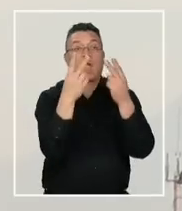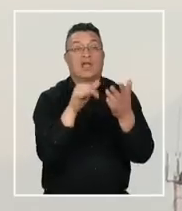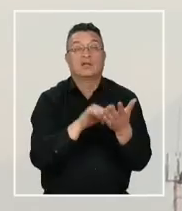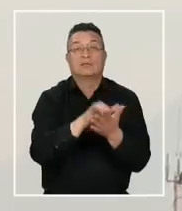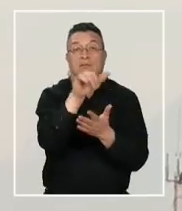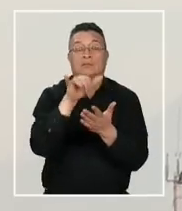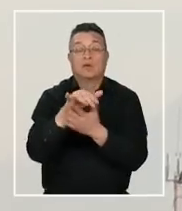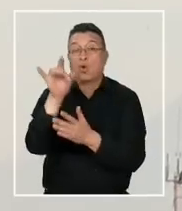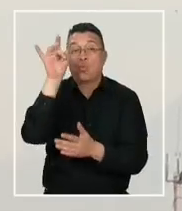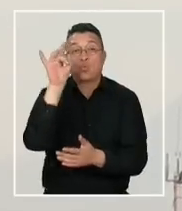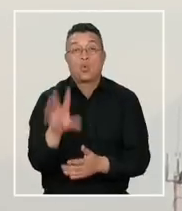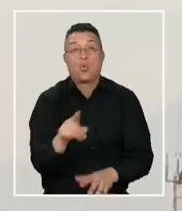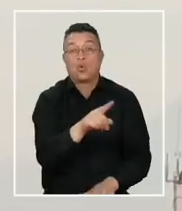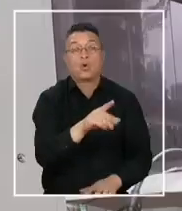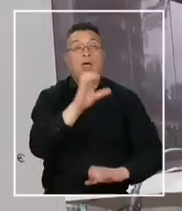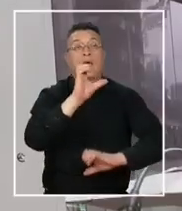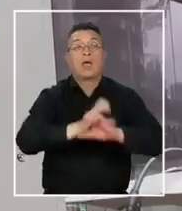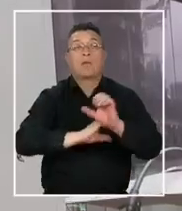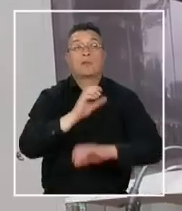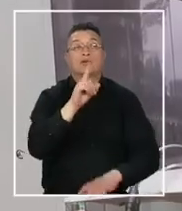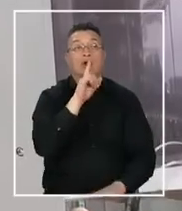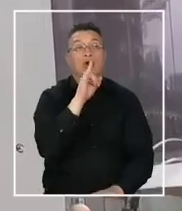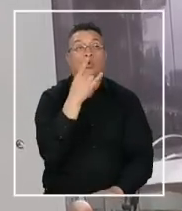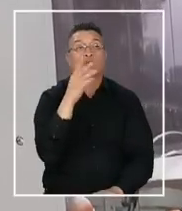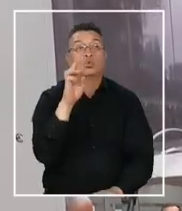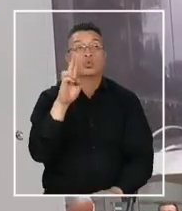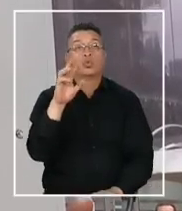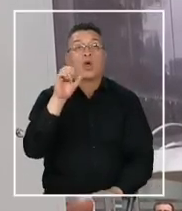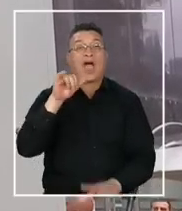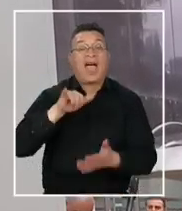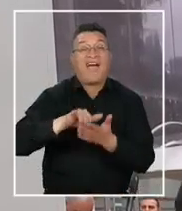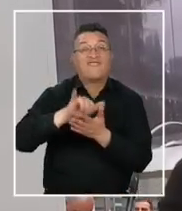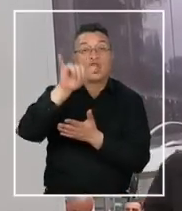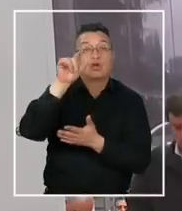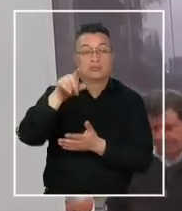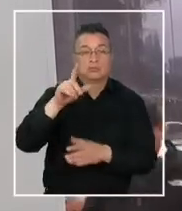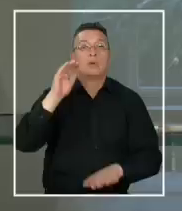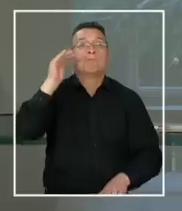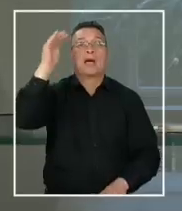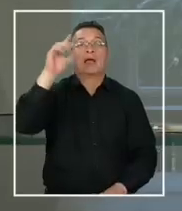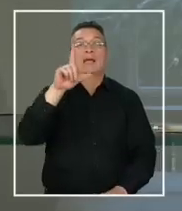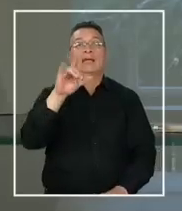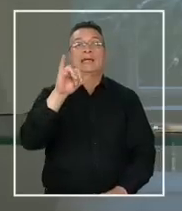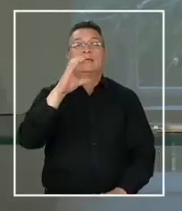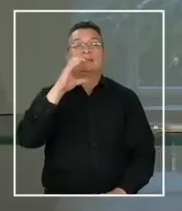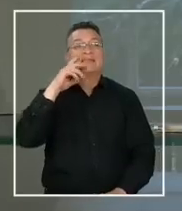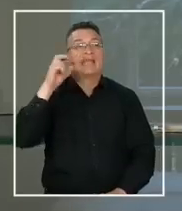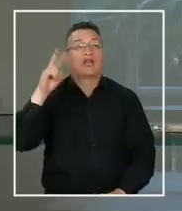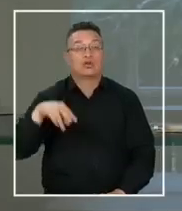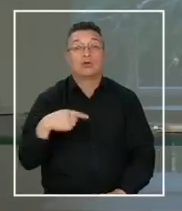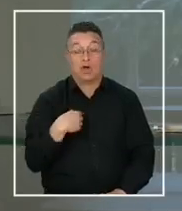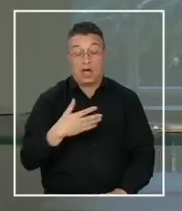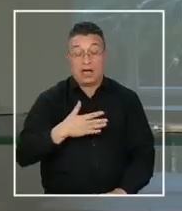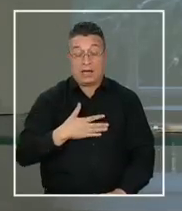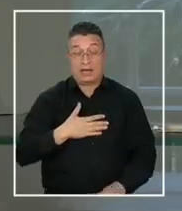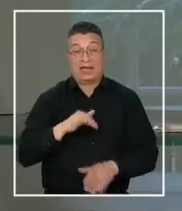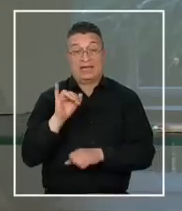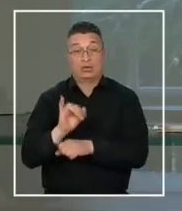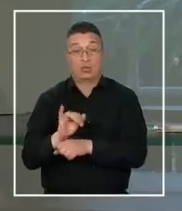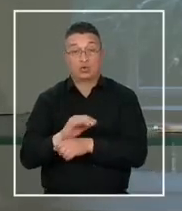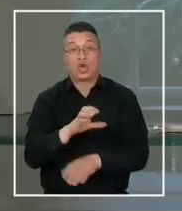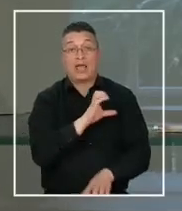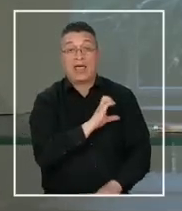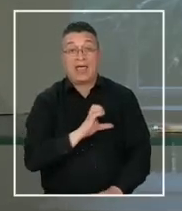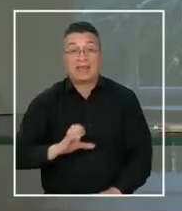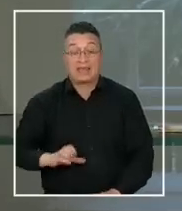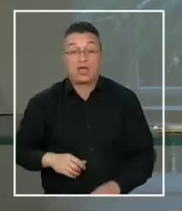Corporativos. Se trata de la empresa Turavión que se adjudicó la licitación. El hecho de que tú tengas como institución, o hablemos del Estado en general,